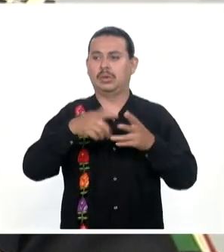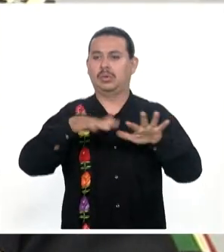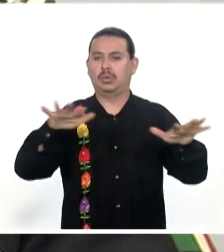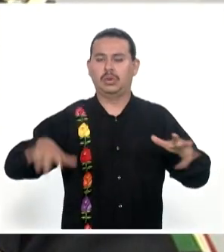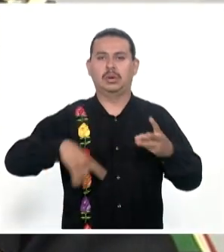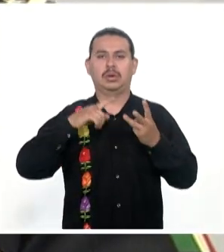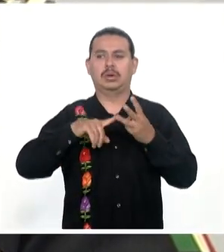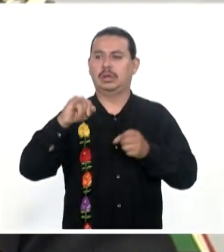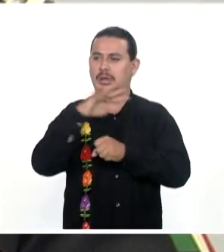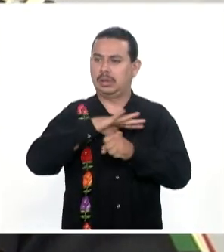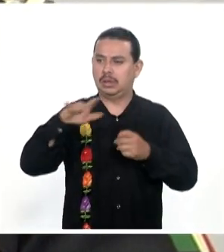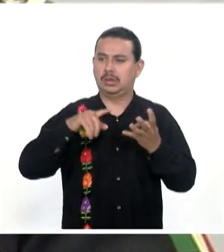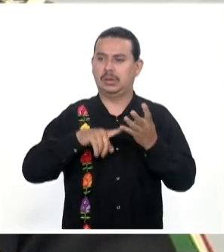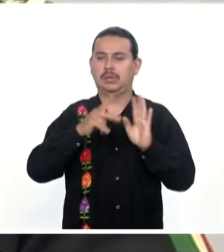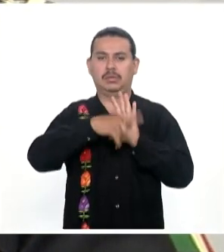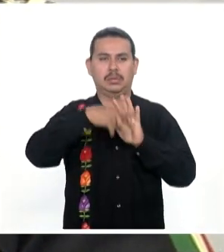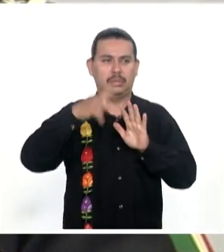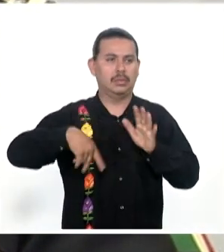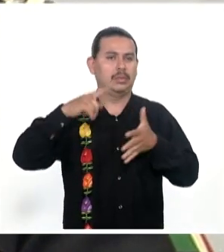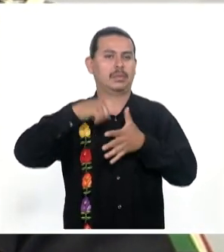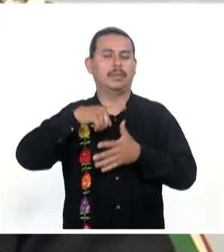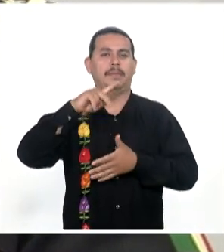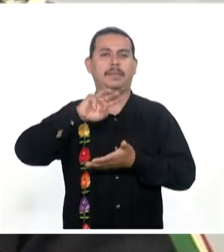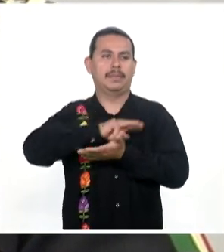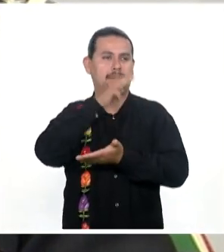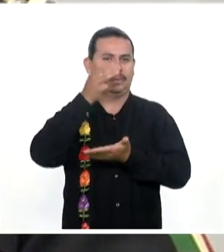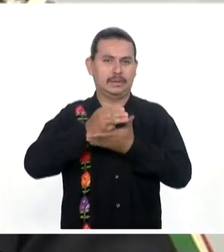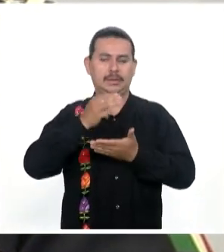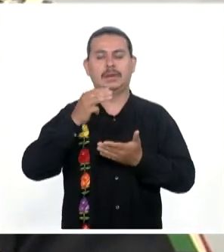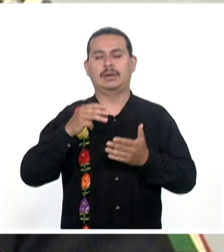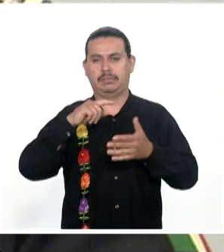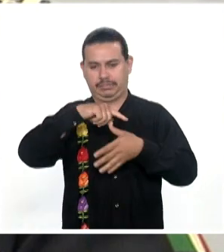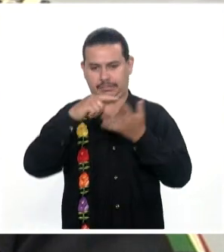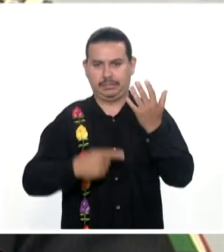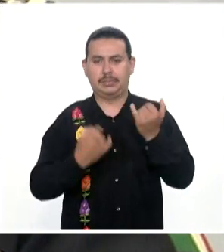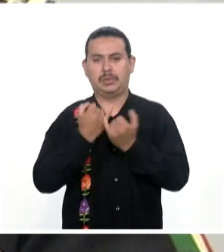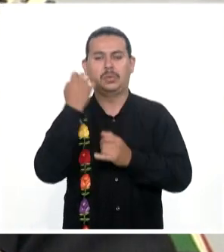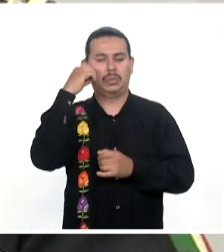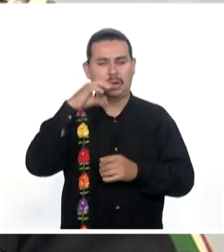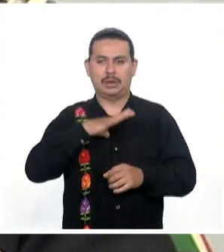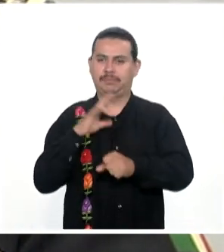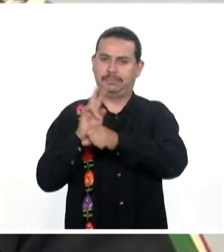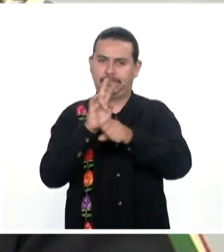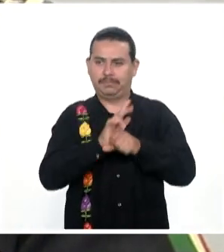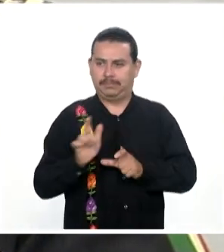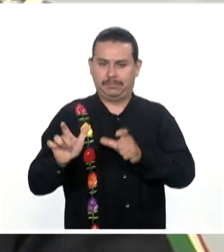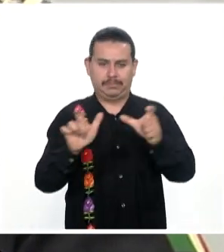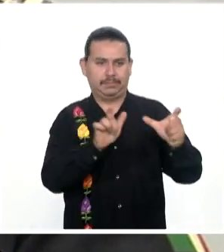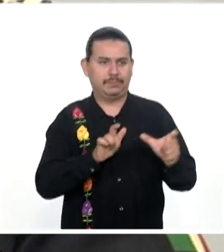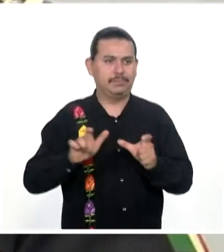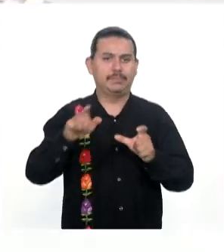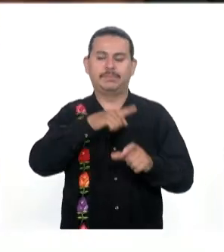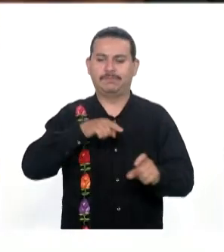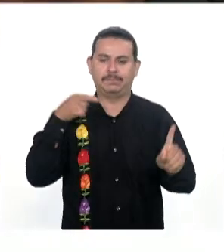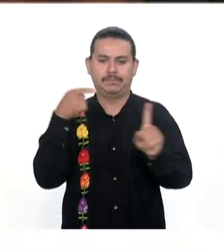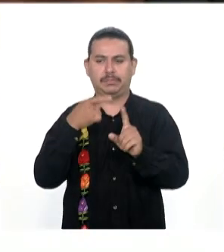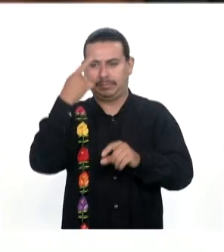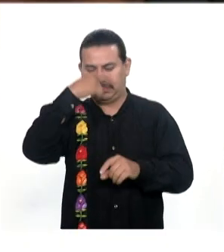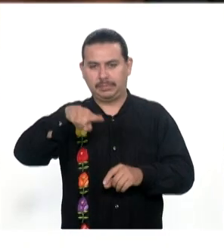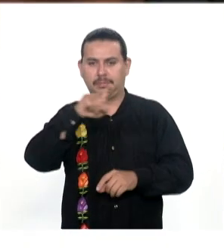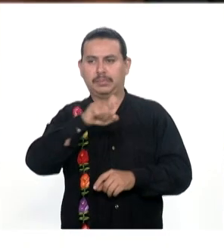Istmo Papaloapan Mixteca Así como también Oaxaca de Juárez Todas ellas Enfocadas a